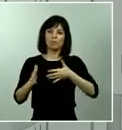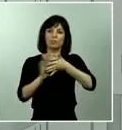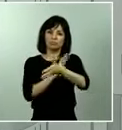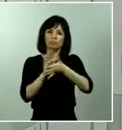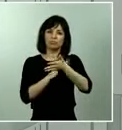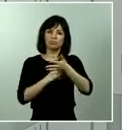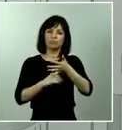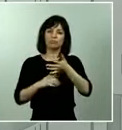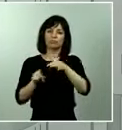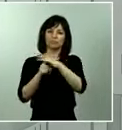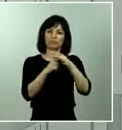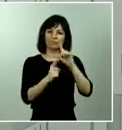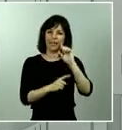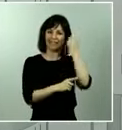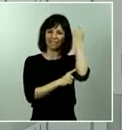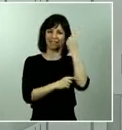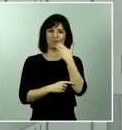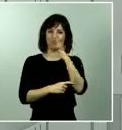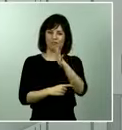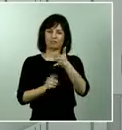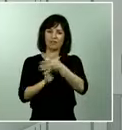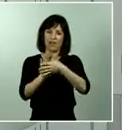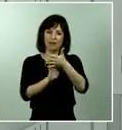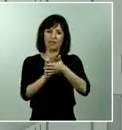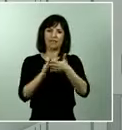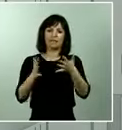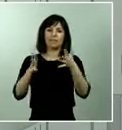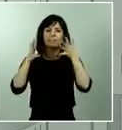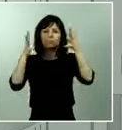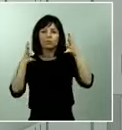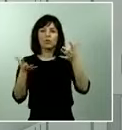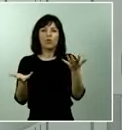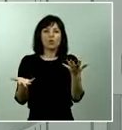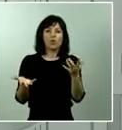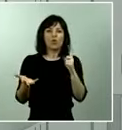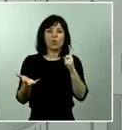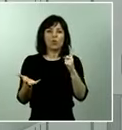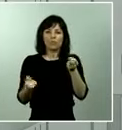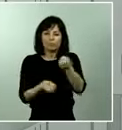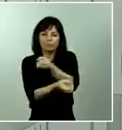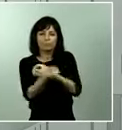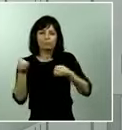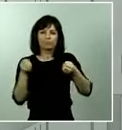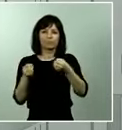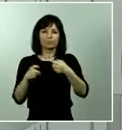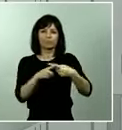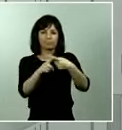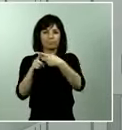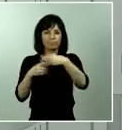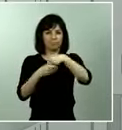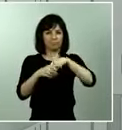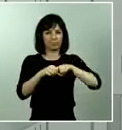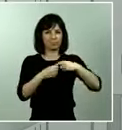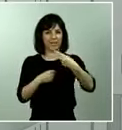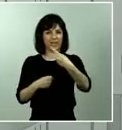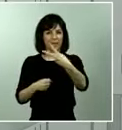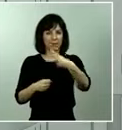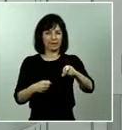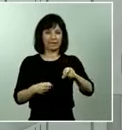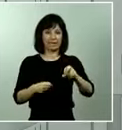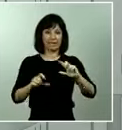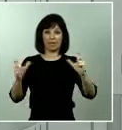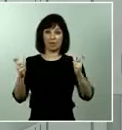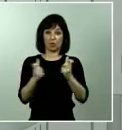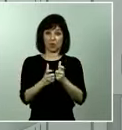recomendaciones respecto a cómo combatir y compartir la información entre los miembros del G20 en esta reunión a la que me incorporaré una vez finalizada